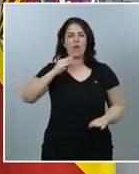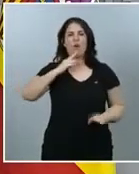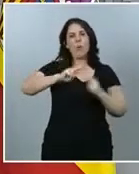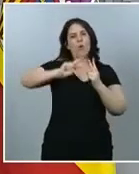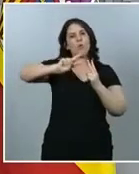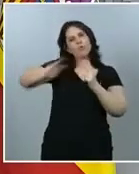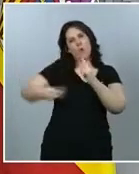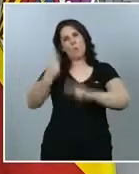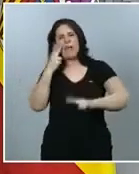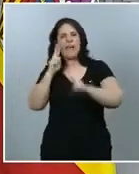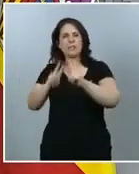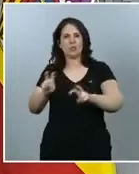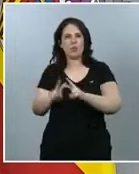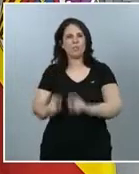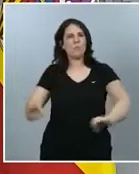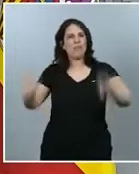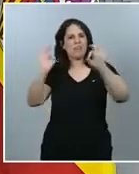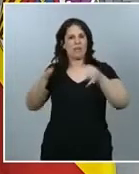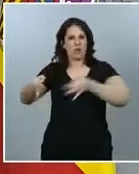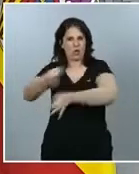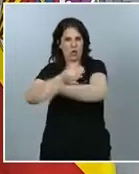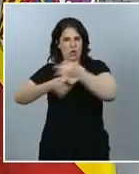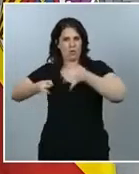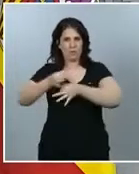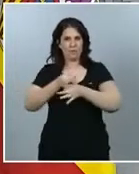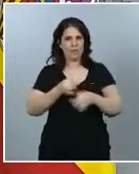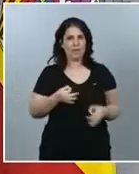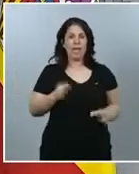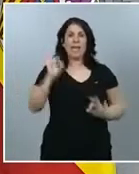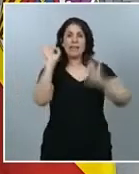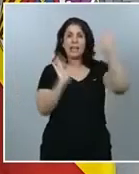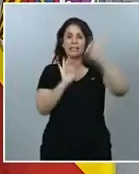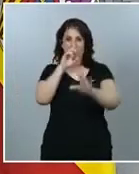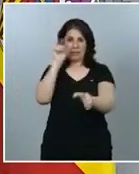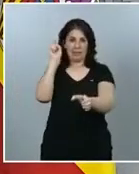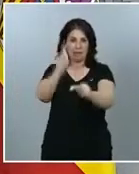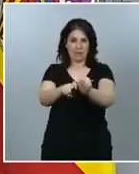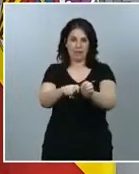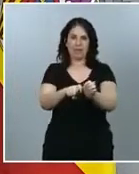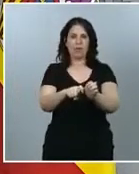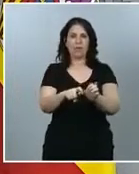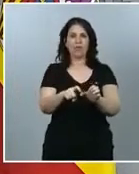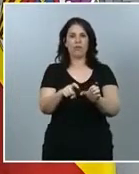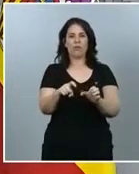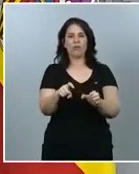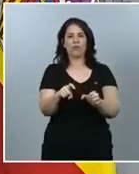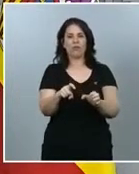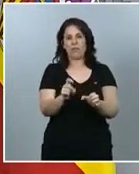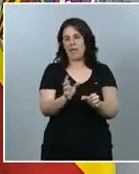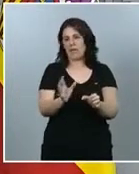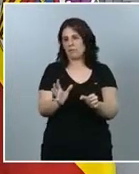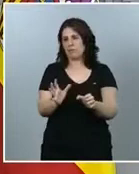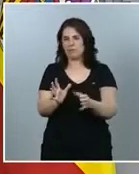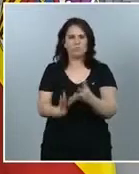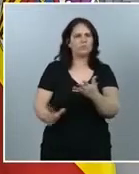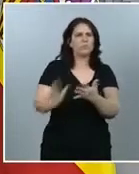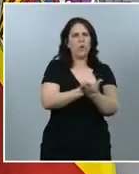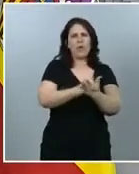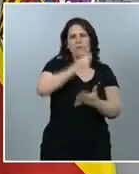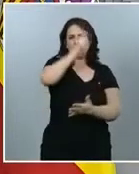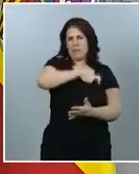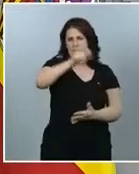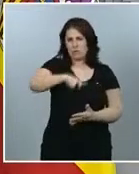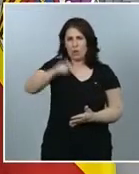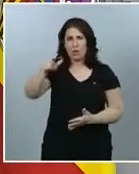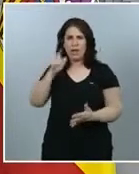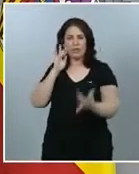insular. La tasa de participación entre todas las personas que han podido ser contactadas